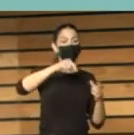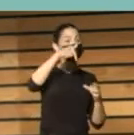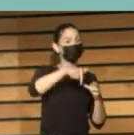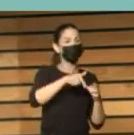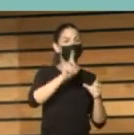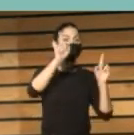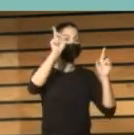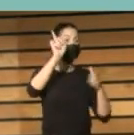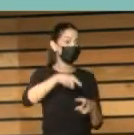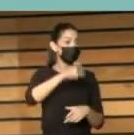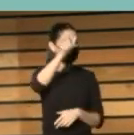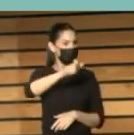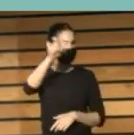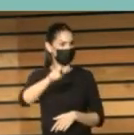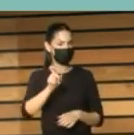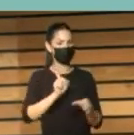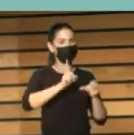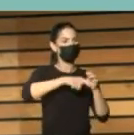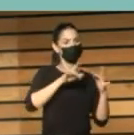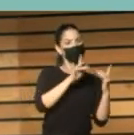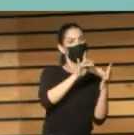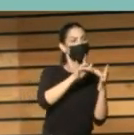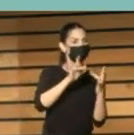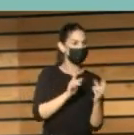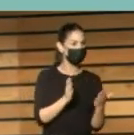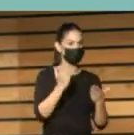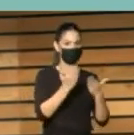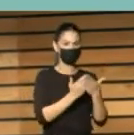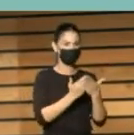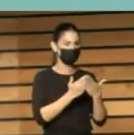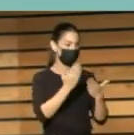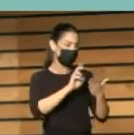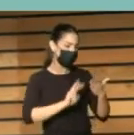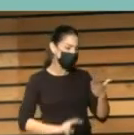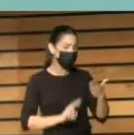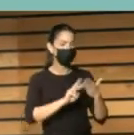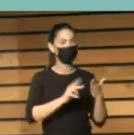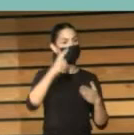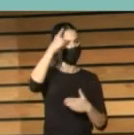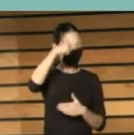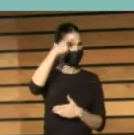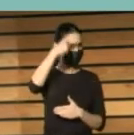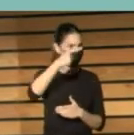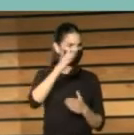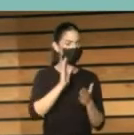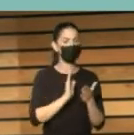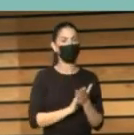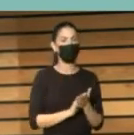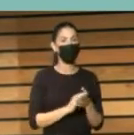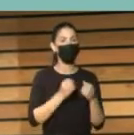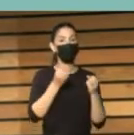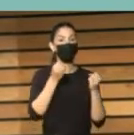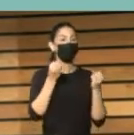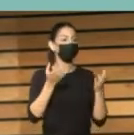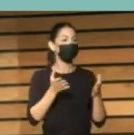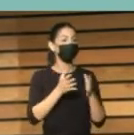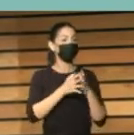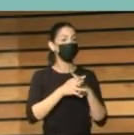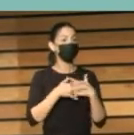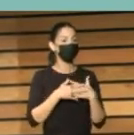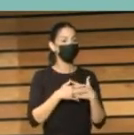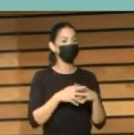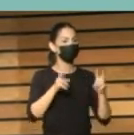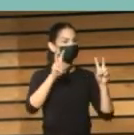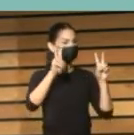relación con la comunidad, en torno a la lectura y a la cultura, con nuevas funciones y con la idea de ser parte fundamental en la